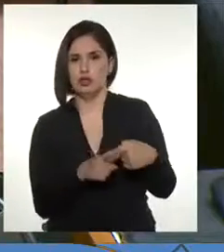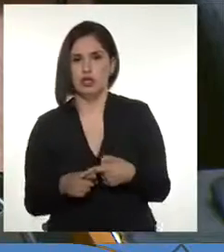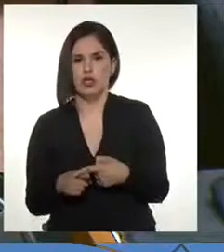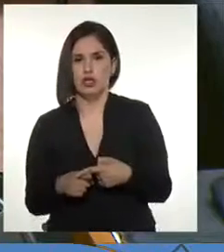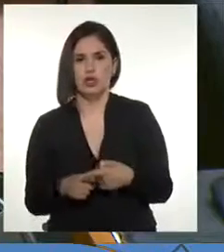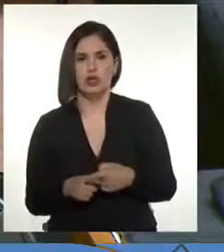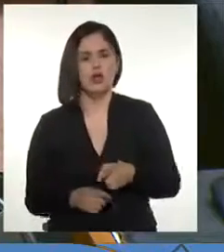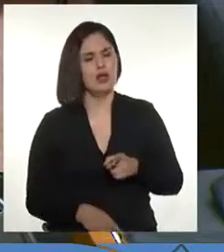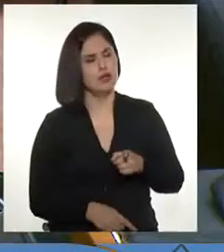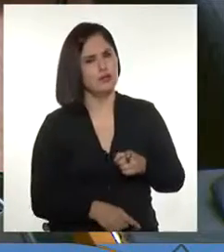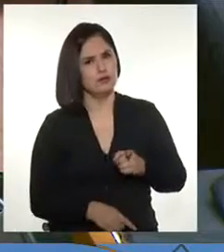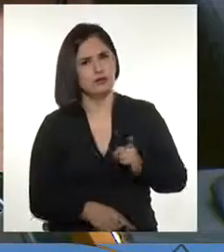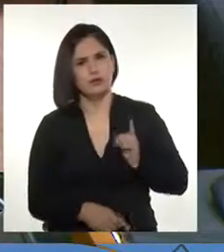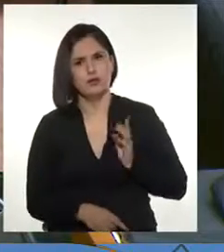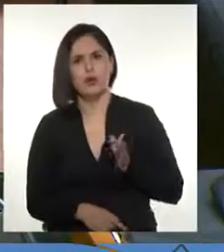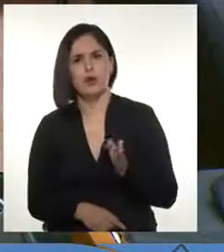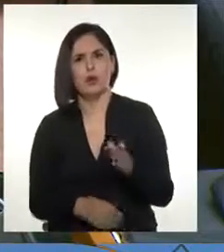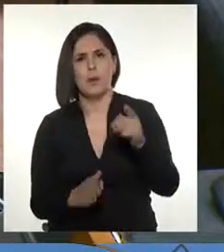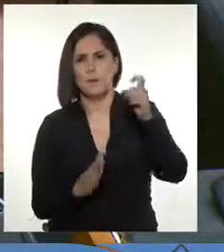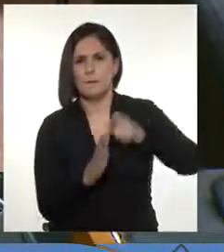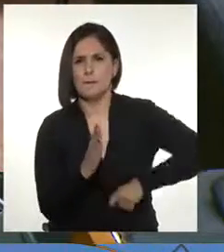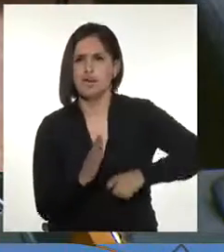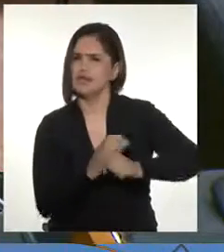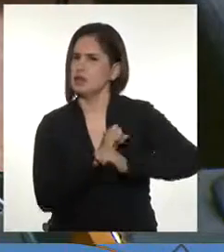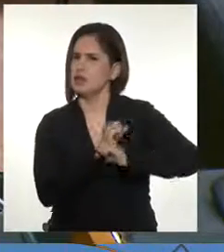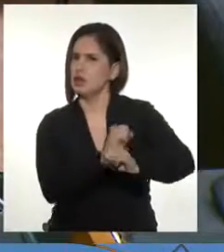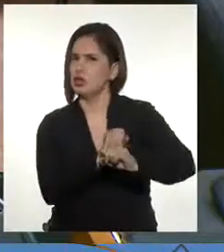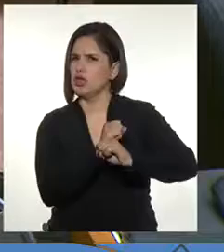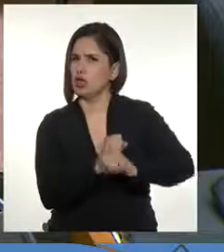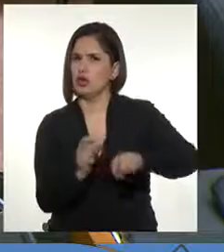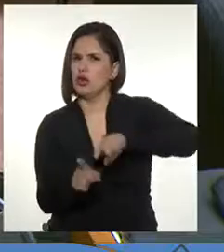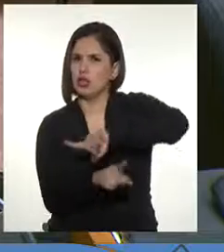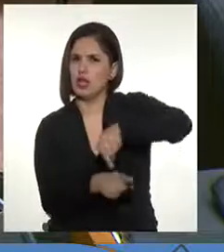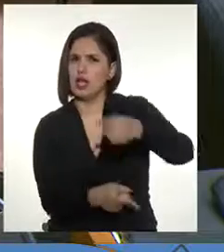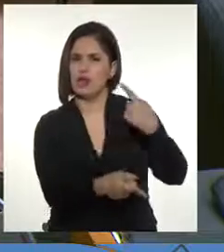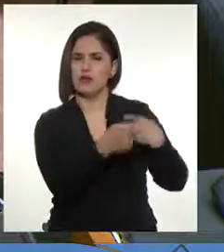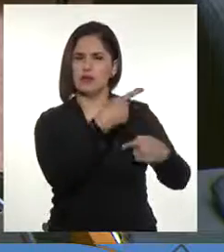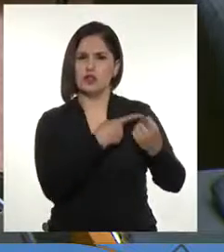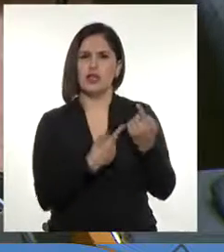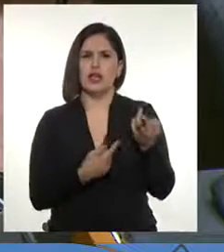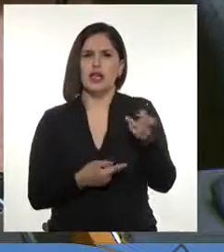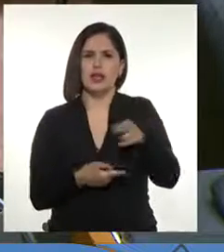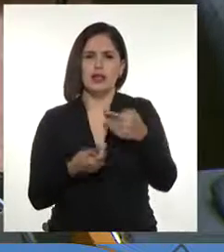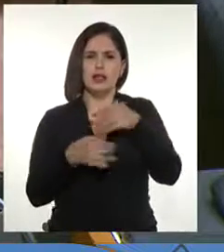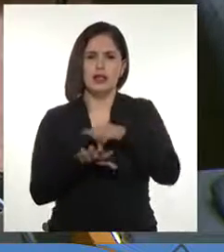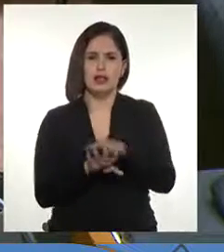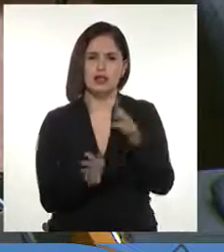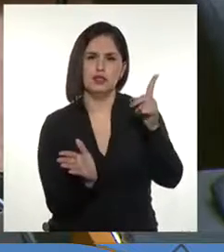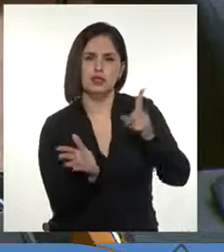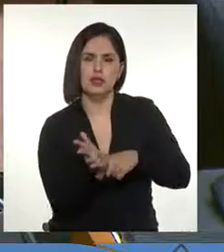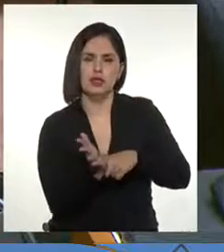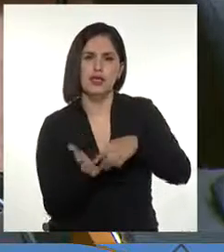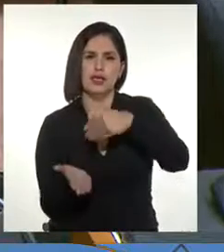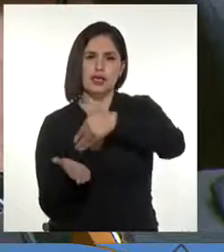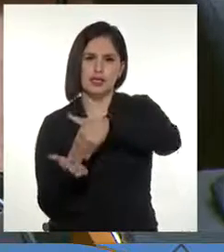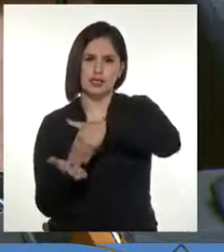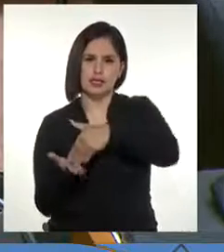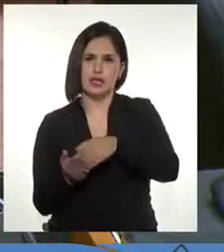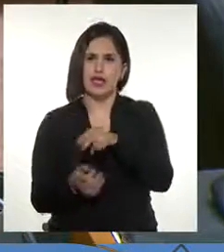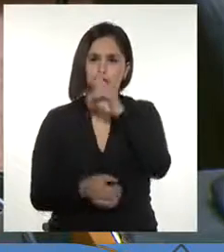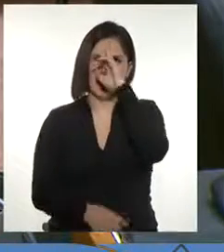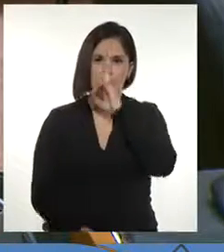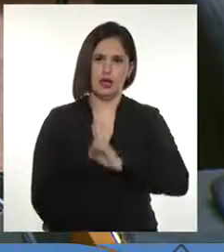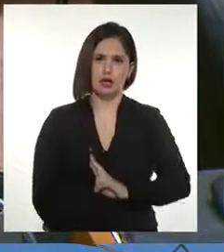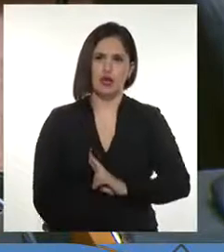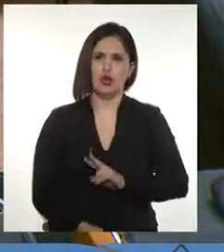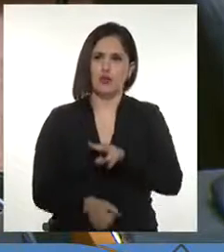persistió por meses rechazando la regresividad de la reintegración tributaria, que se debilitara el rol fiscalizador del